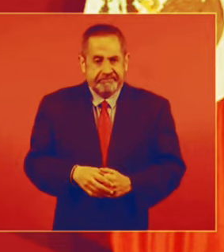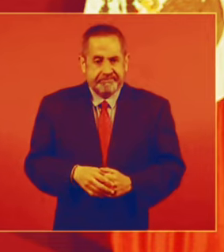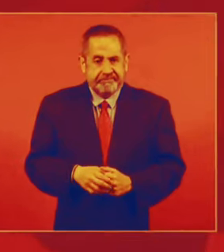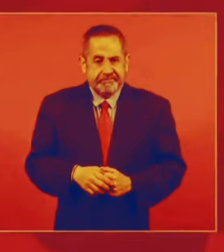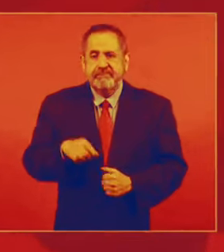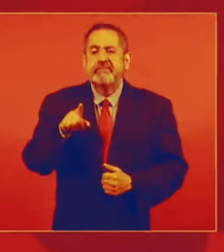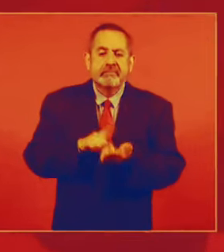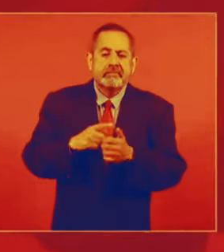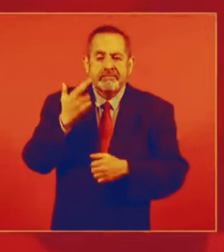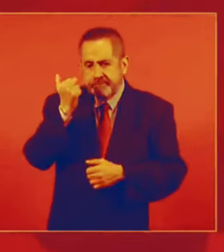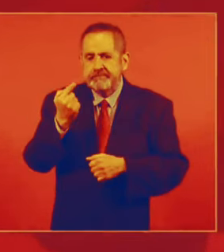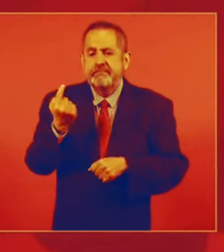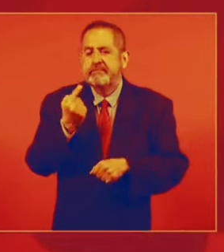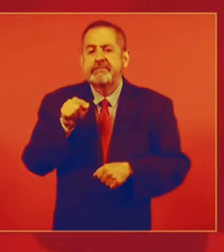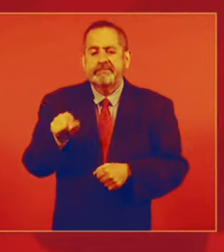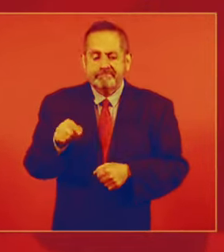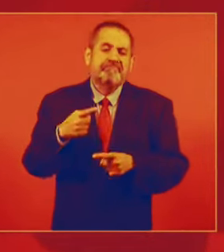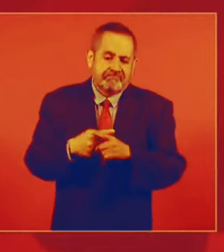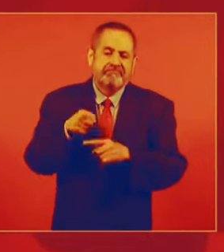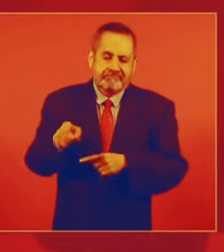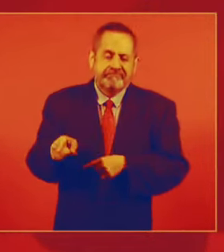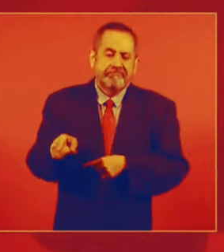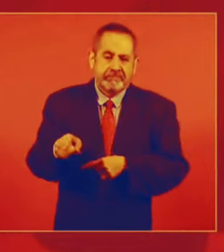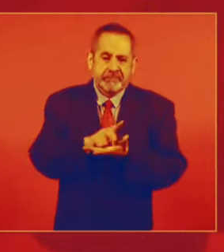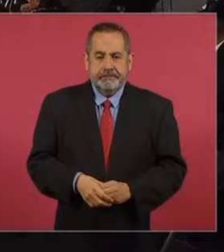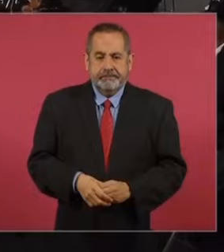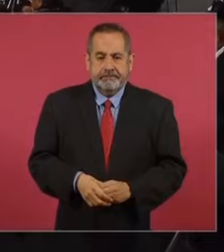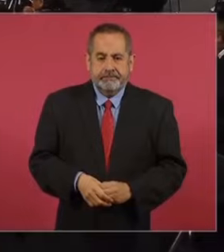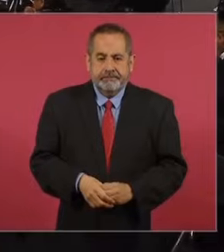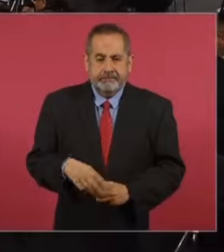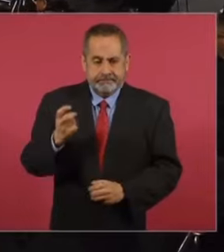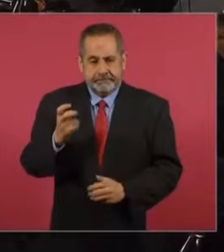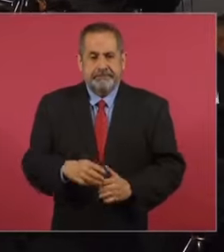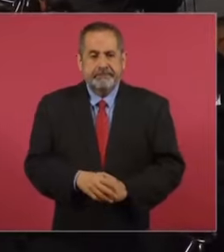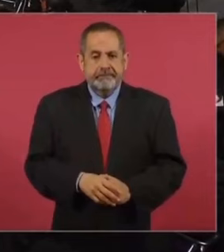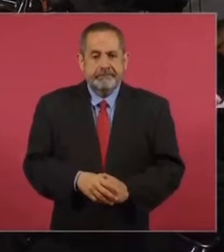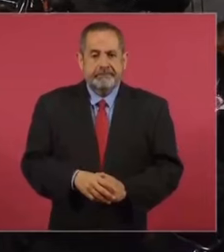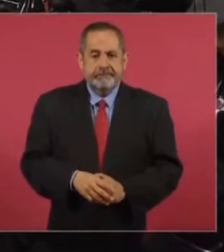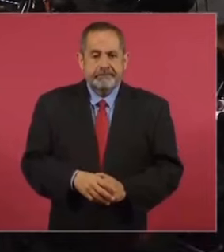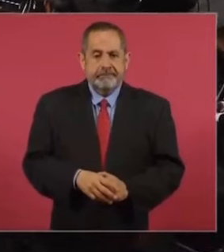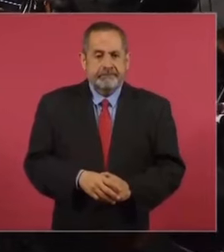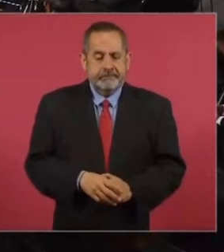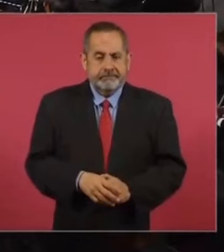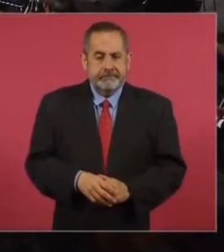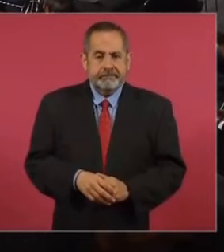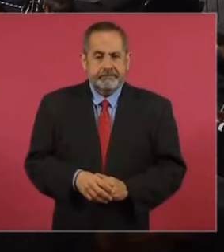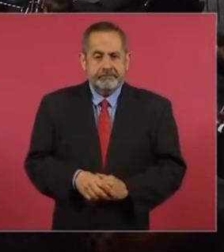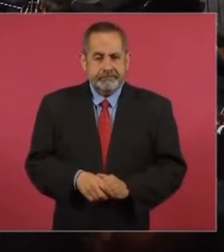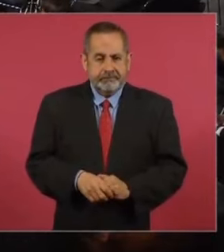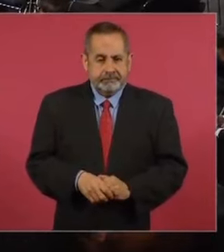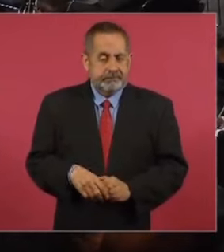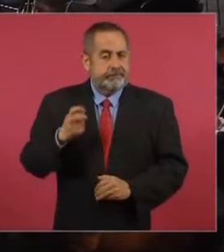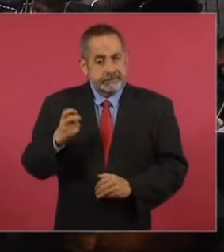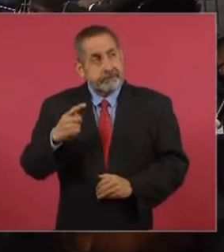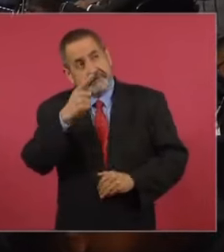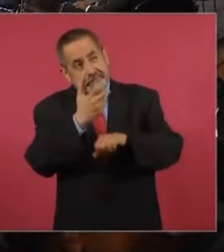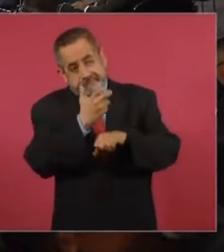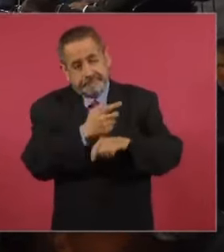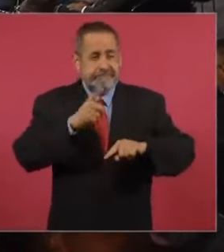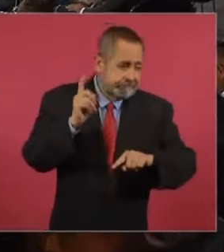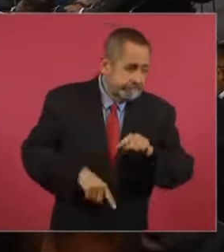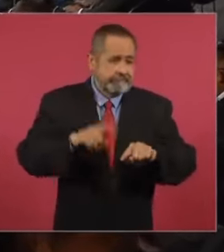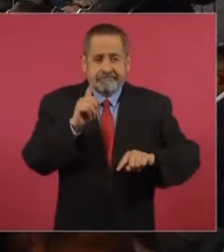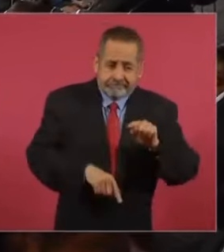Y tuvo que ver con consumo de droga. Entonces, eso que se está combatiendo allá y que